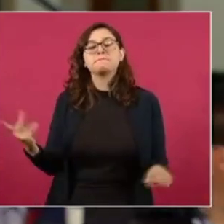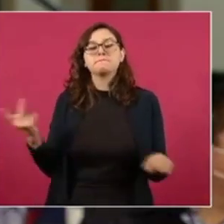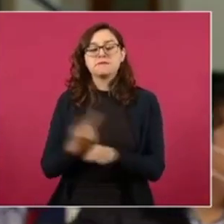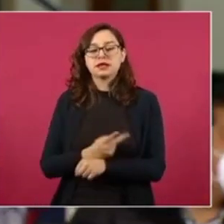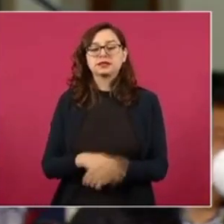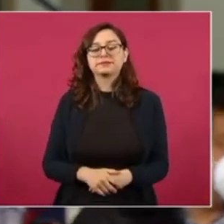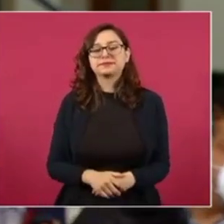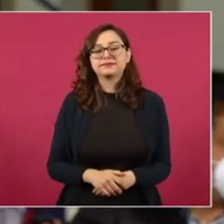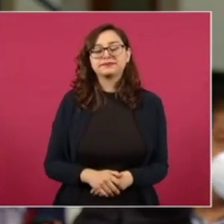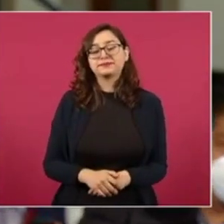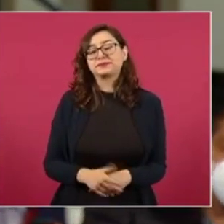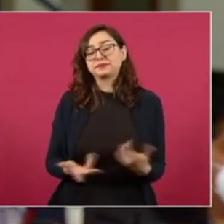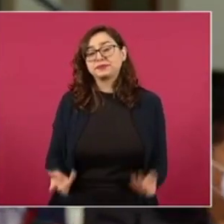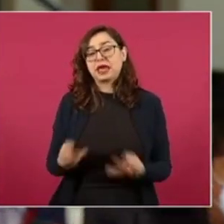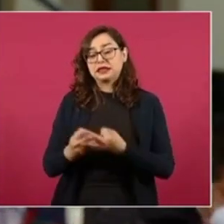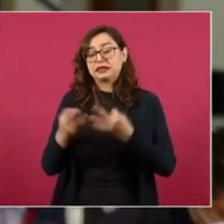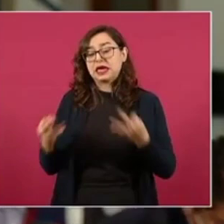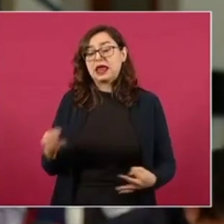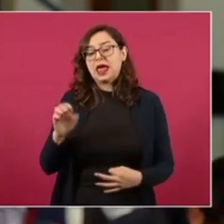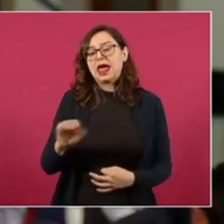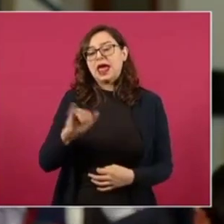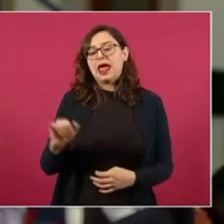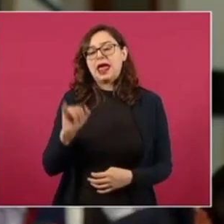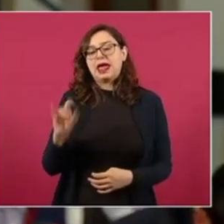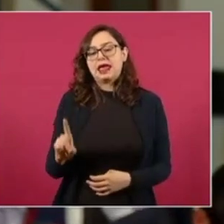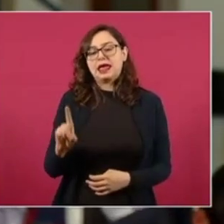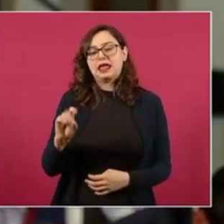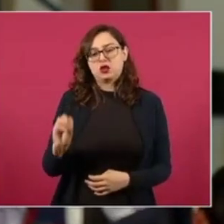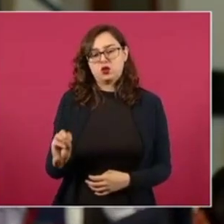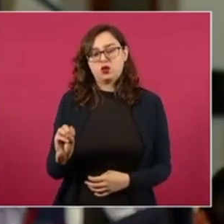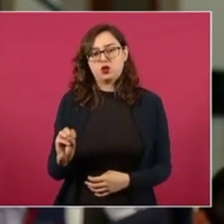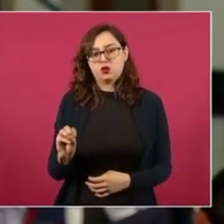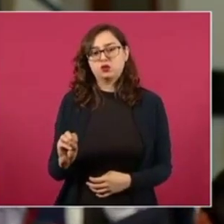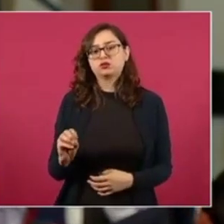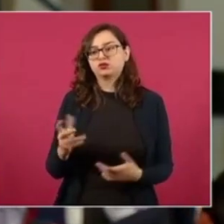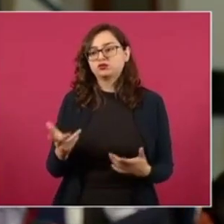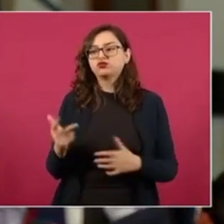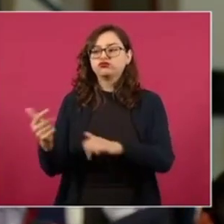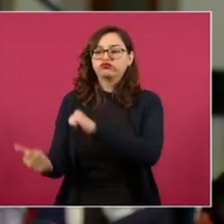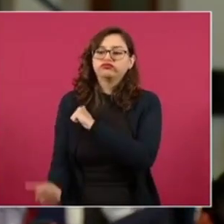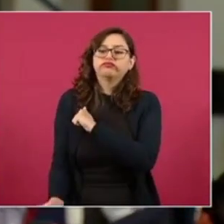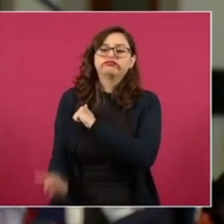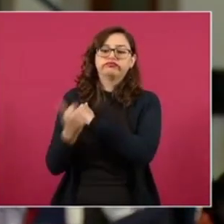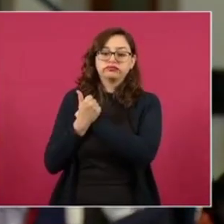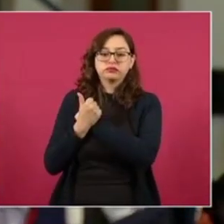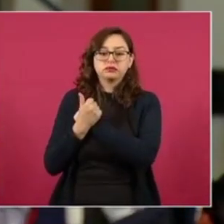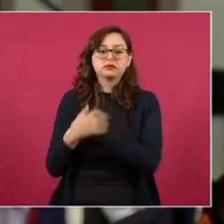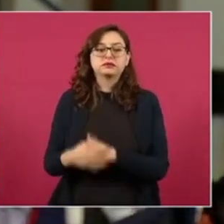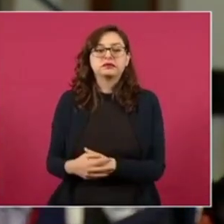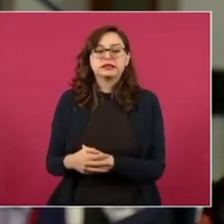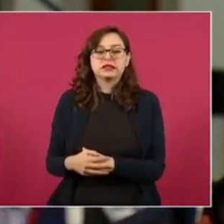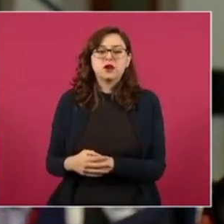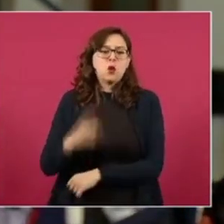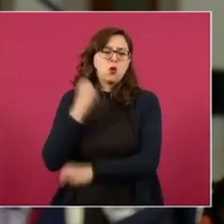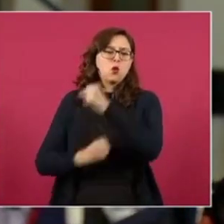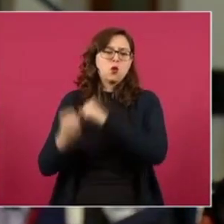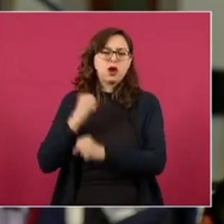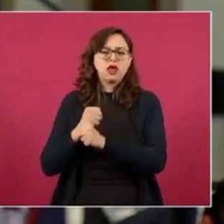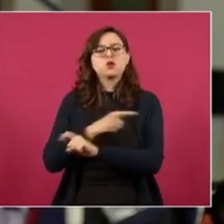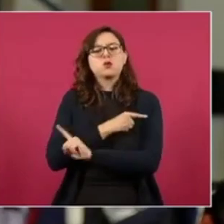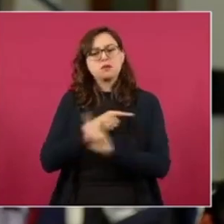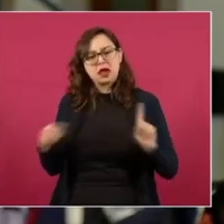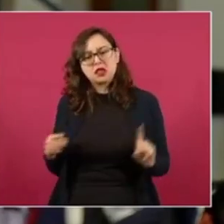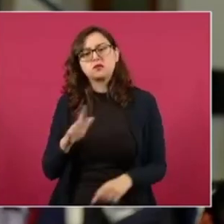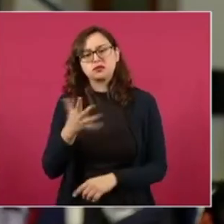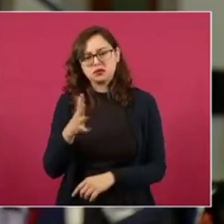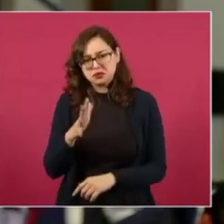Sinaloa, muy en particular del ejido Dautillos, es un tema que ya se abordó aquí hace aproximadamente un año y medio. El tema es que